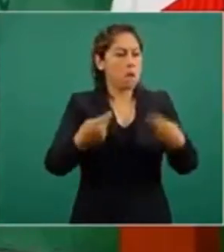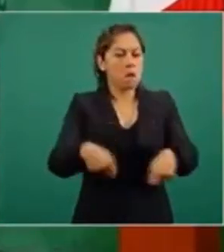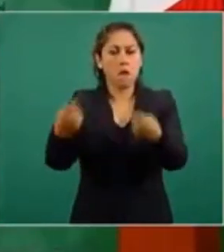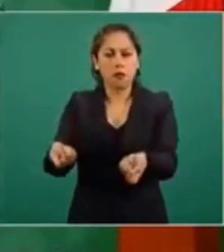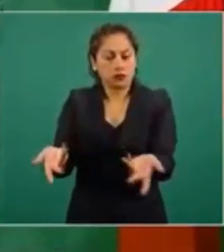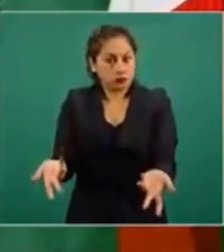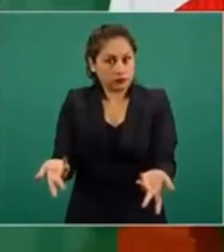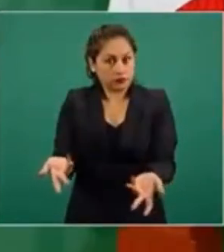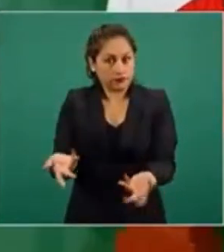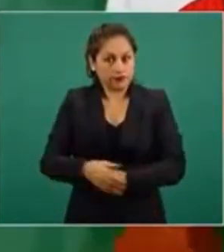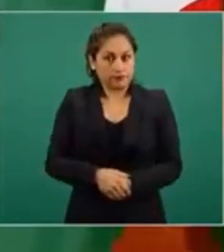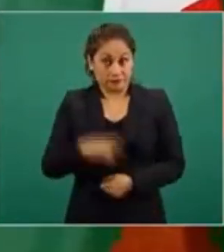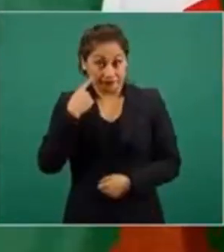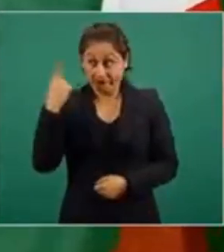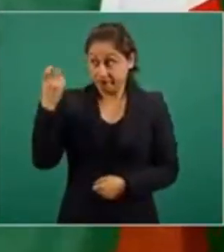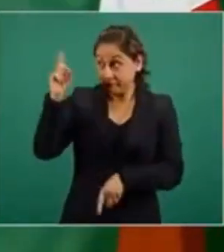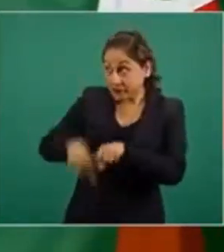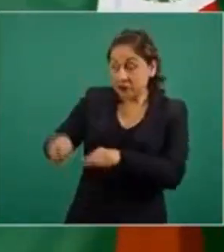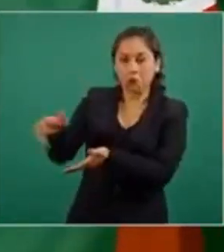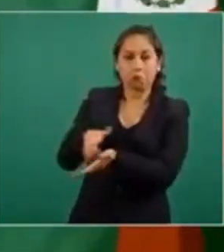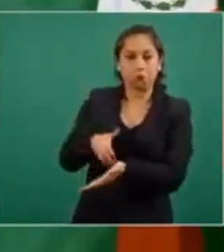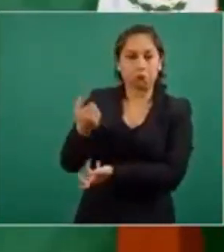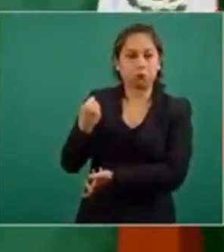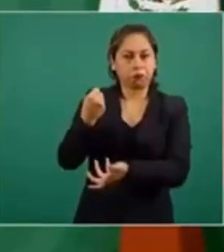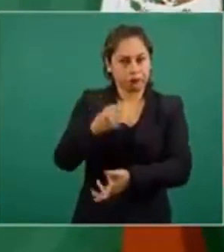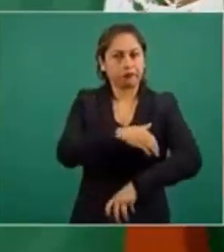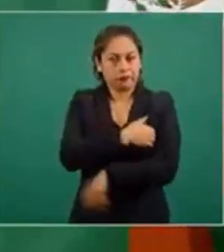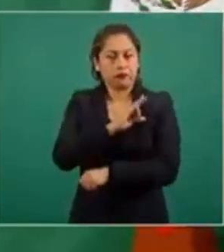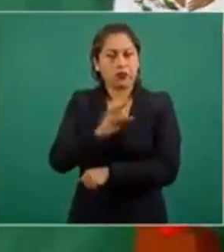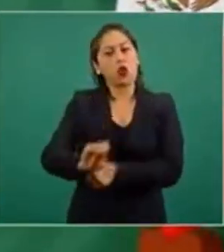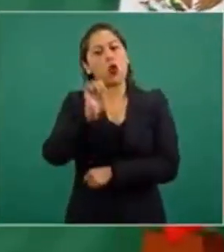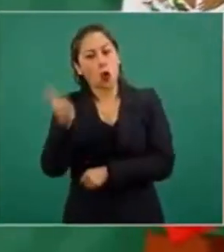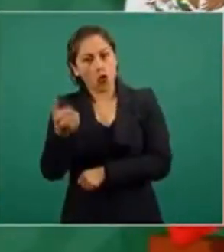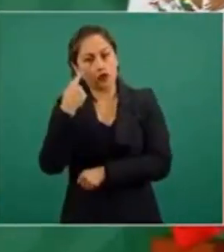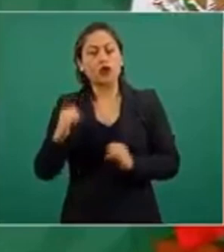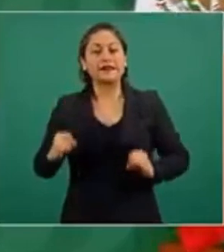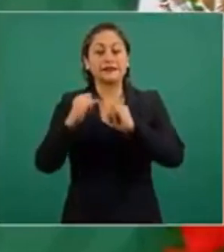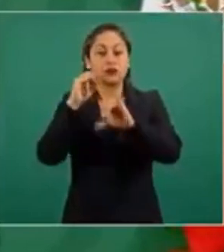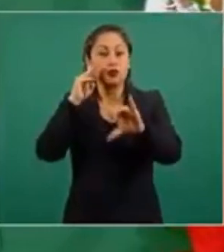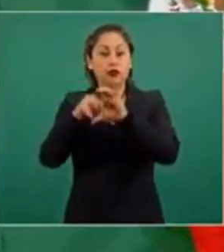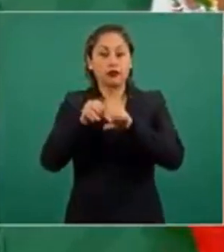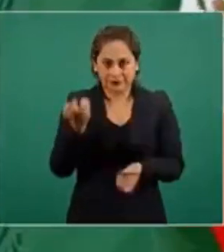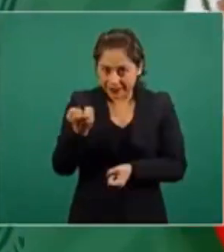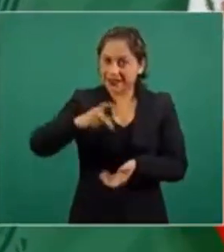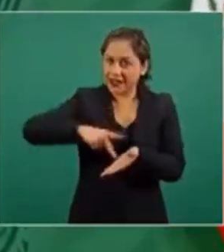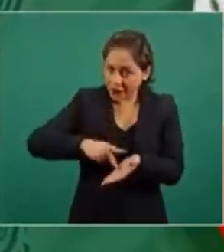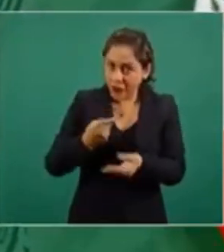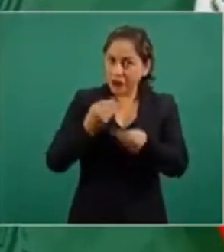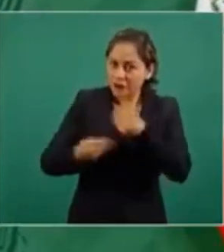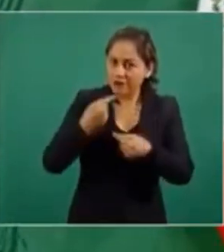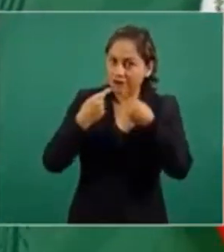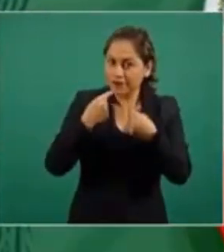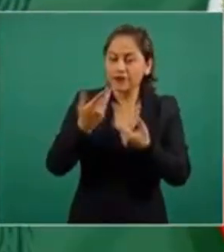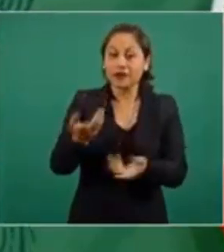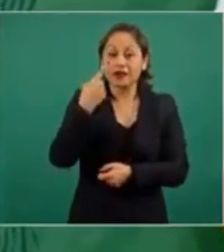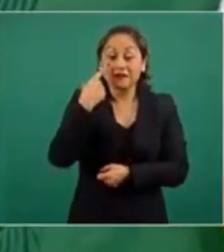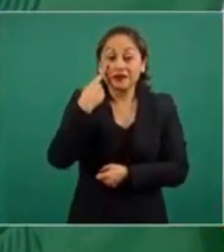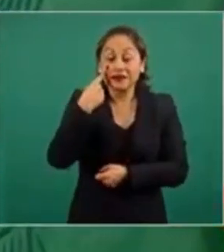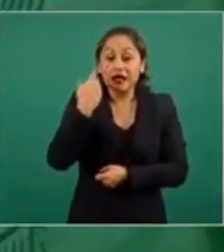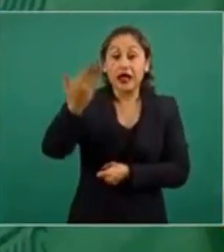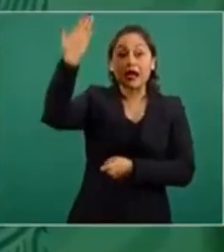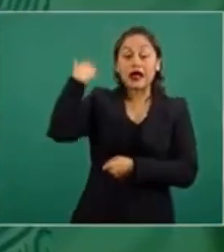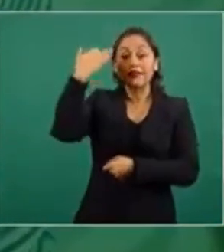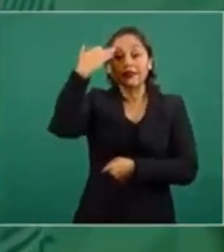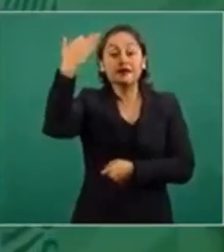Pero sí, sí ahorramos. El otro es el de la transparencia. ¿Quién no puede? Y ese es otro debate. Durante todo el periodo